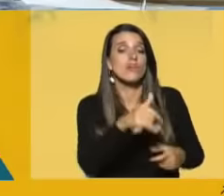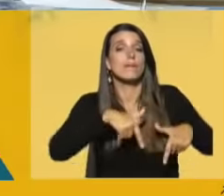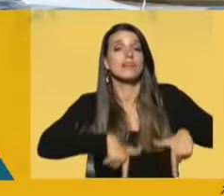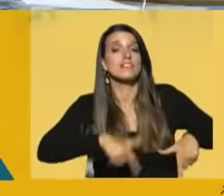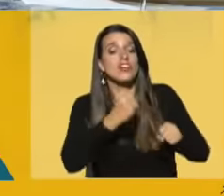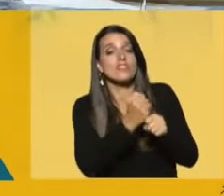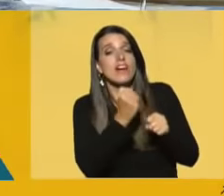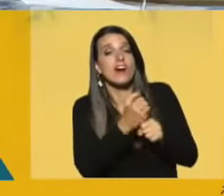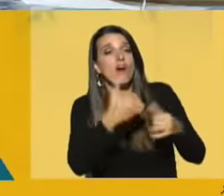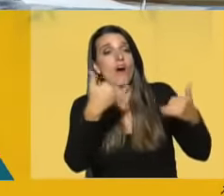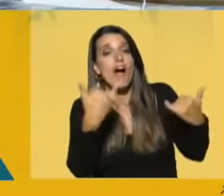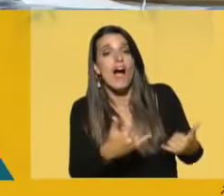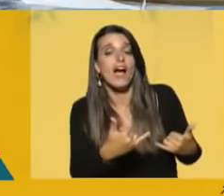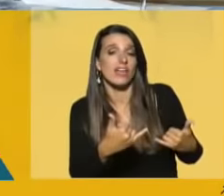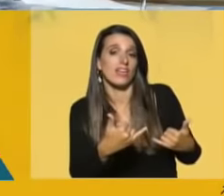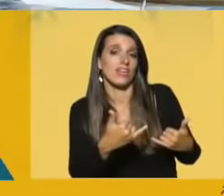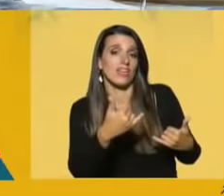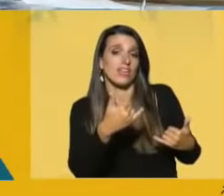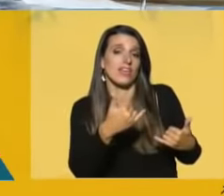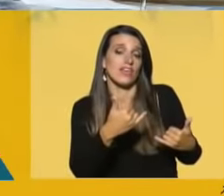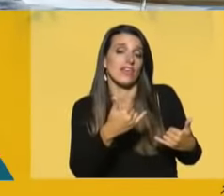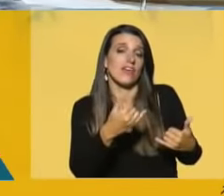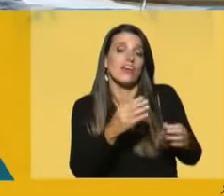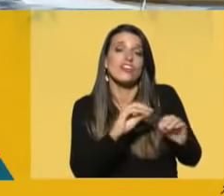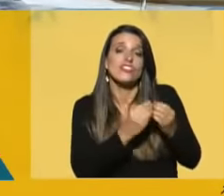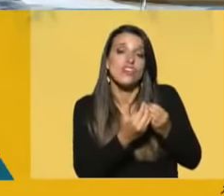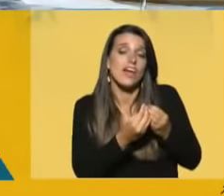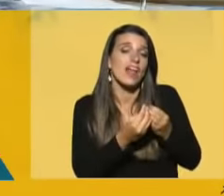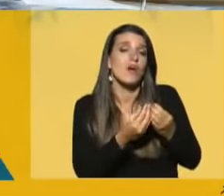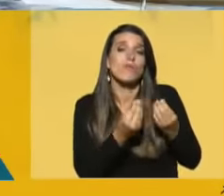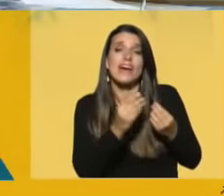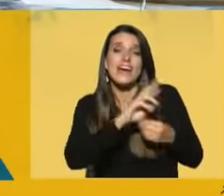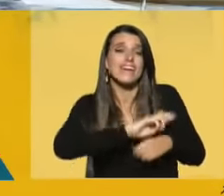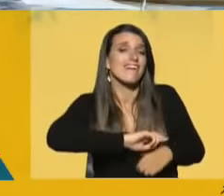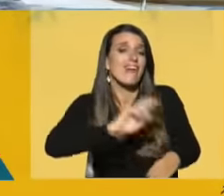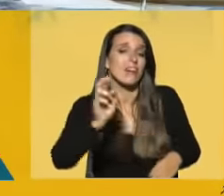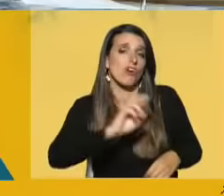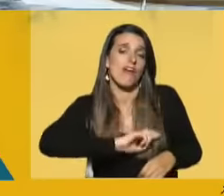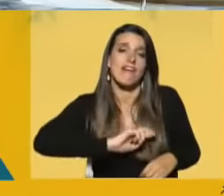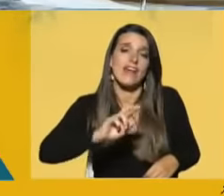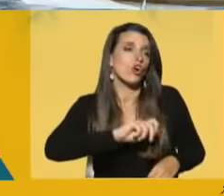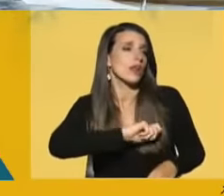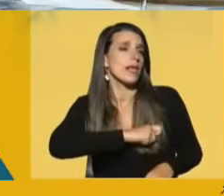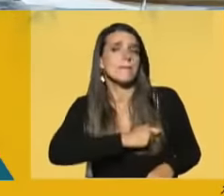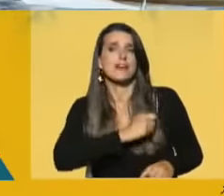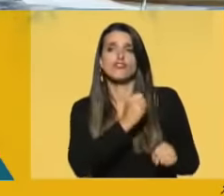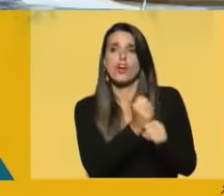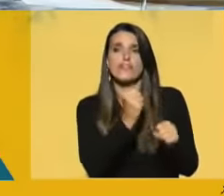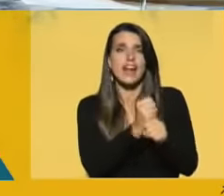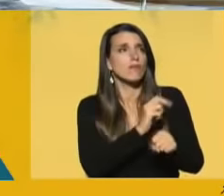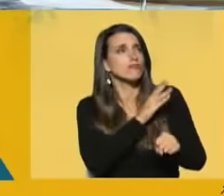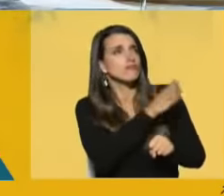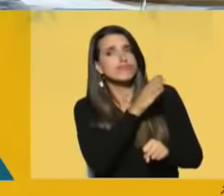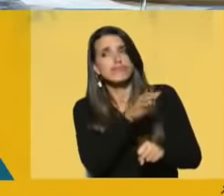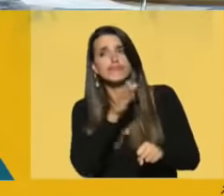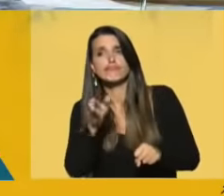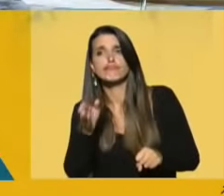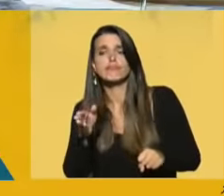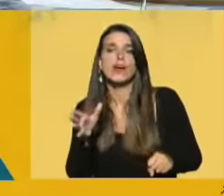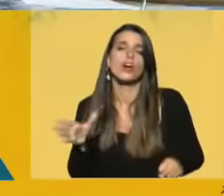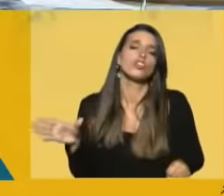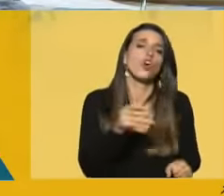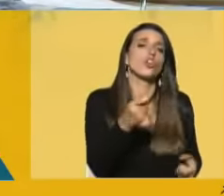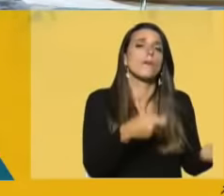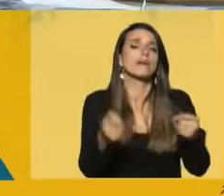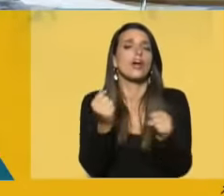de Trabajo y Seguridad Social existen. Se han batido todos los récords en cuanto a inspección de trabajo, justamente a todo el